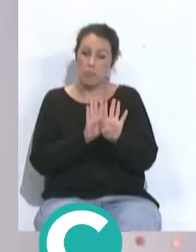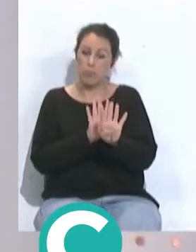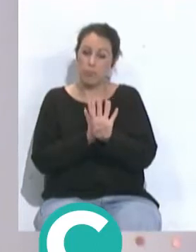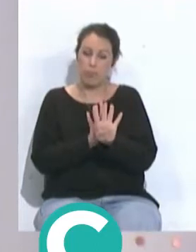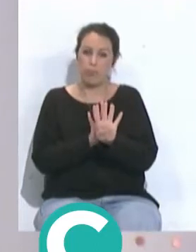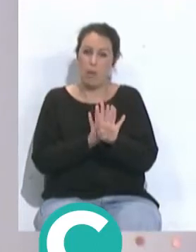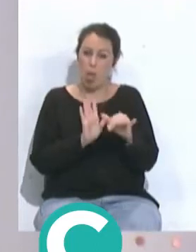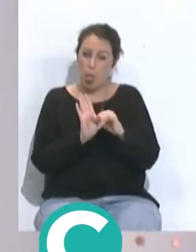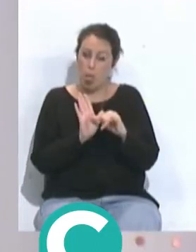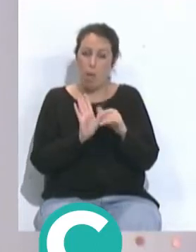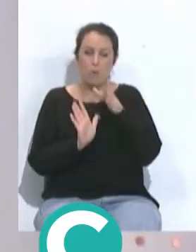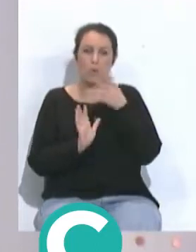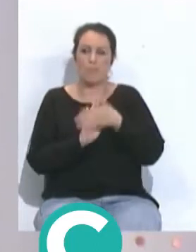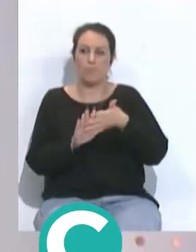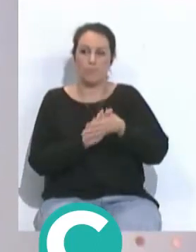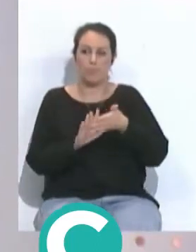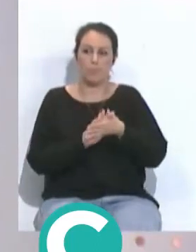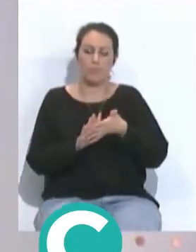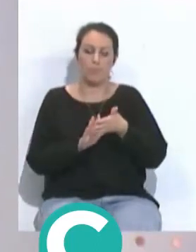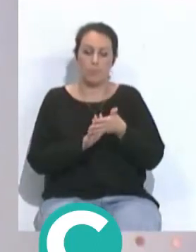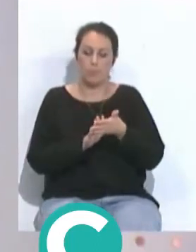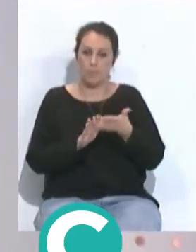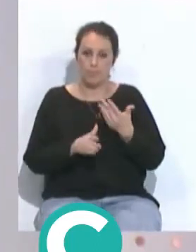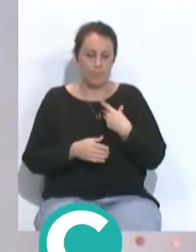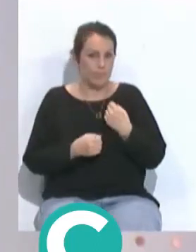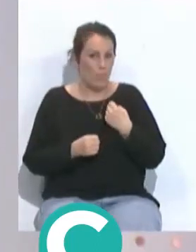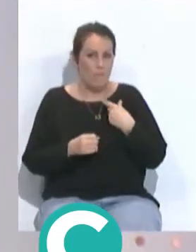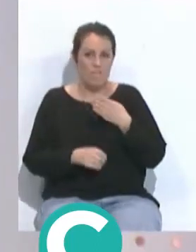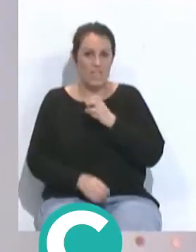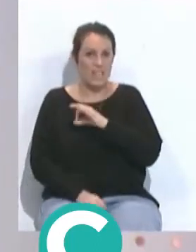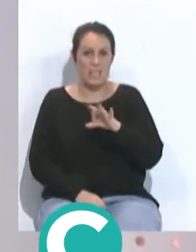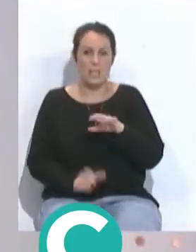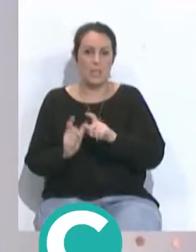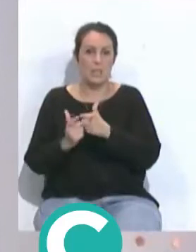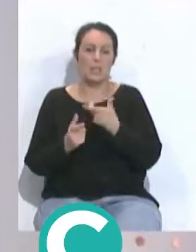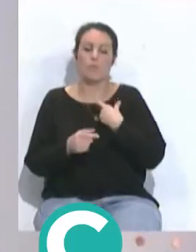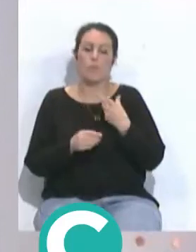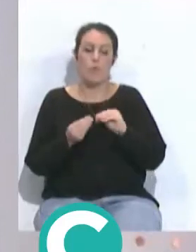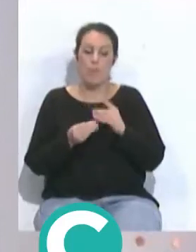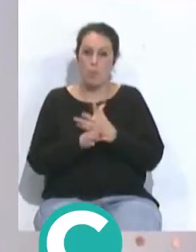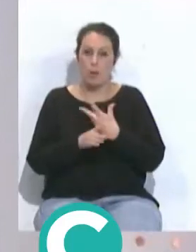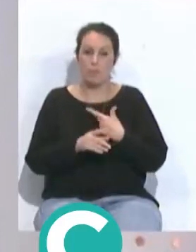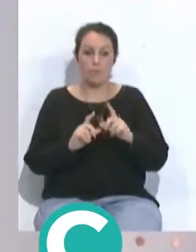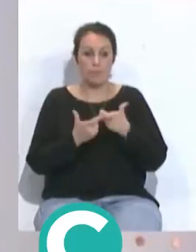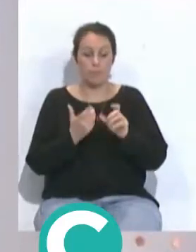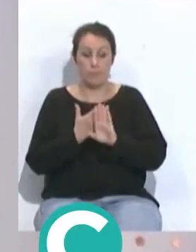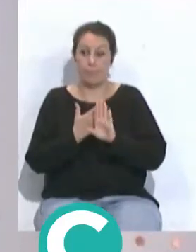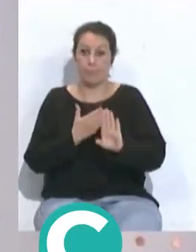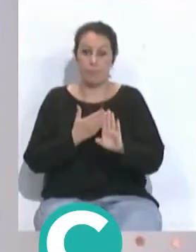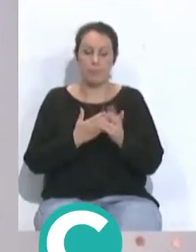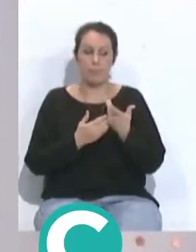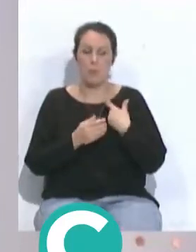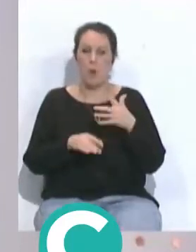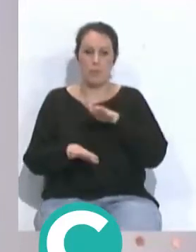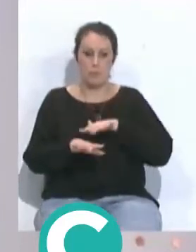porque hemos hablado del potencial que tiene el Betis de esa manera que tiene de jugar en la que los futbolistas de tres cuartos de campo hacia adelante